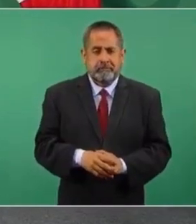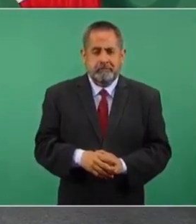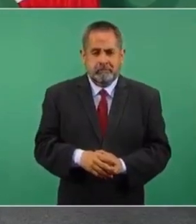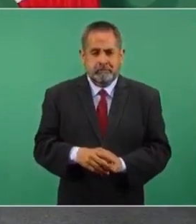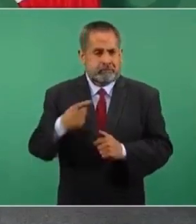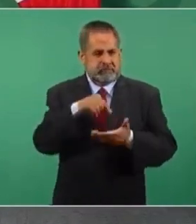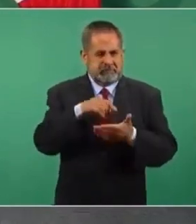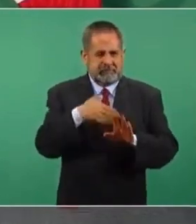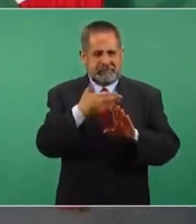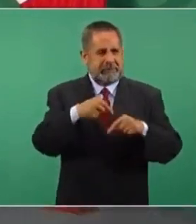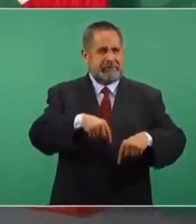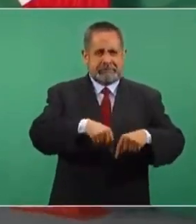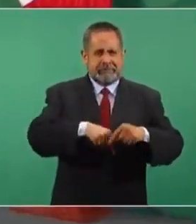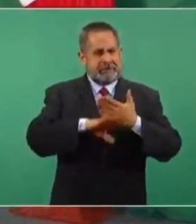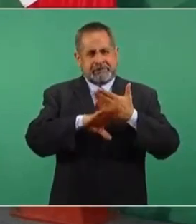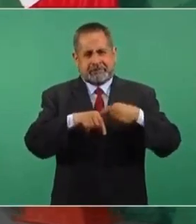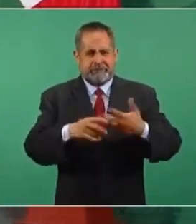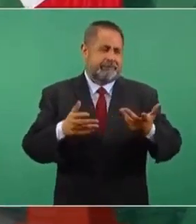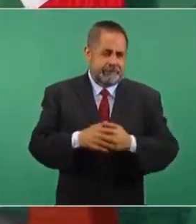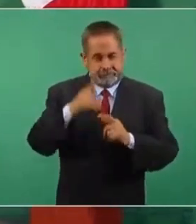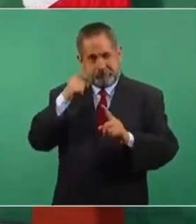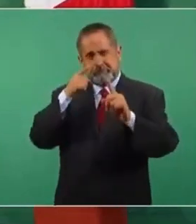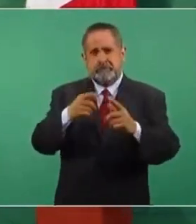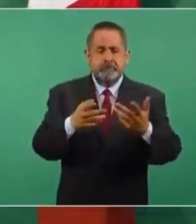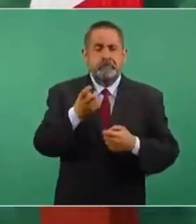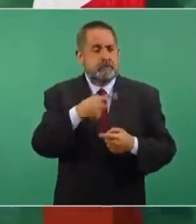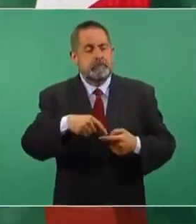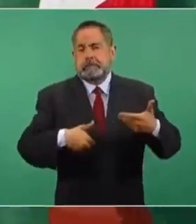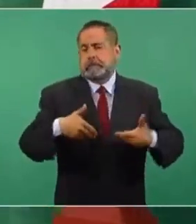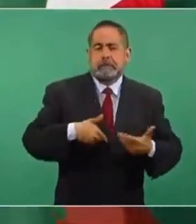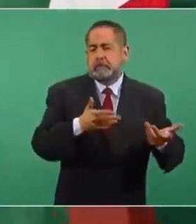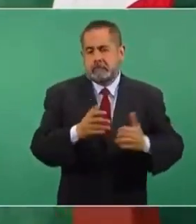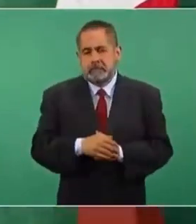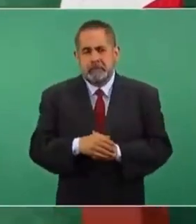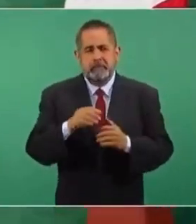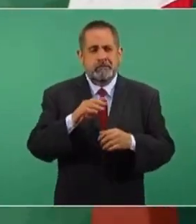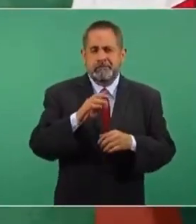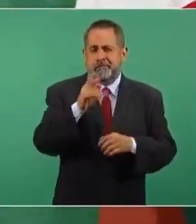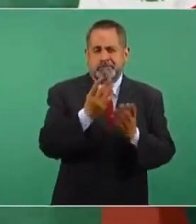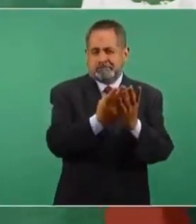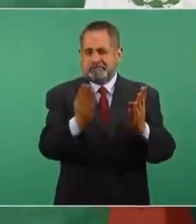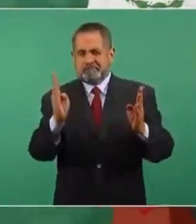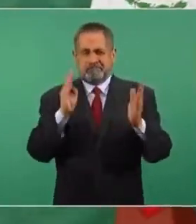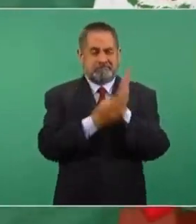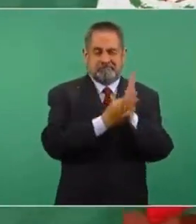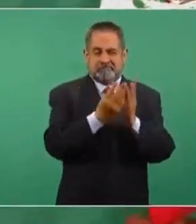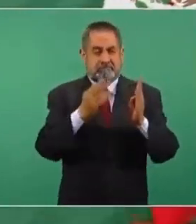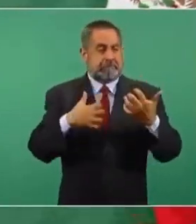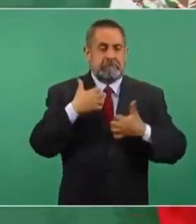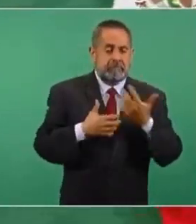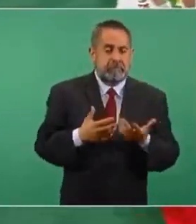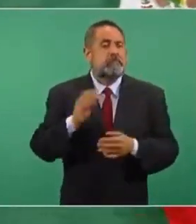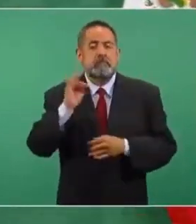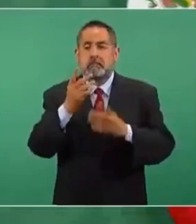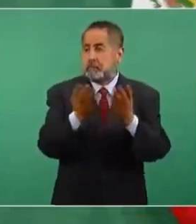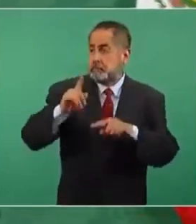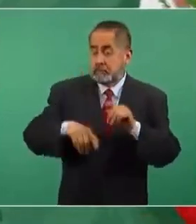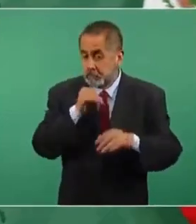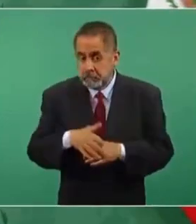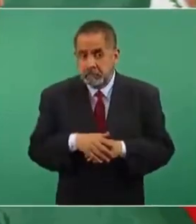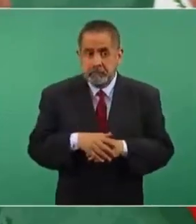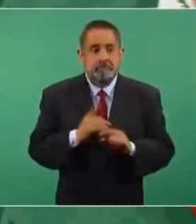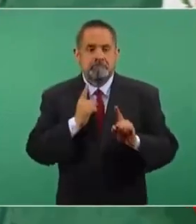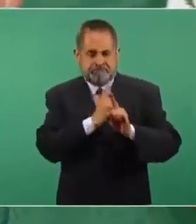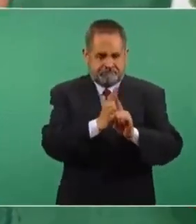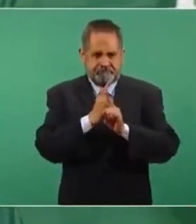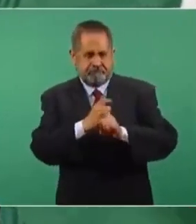Estaban aquí. Y sí, el propósito era, por eso se molestaron también con lo de la valla, porque si no hubiese habido valla, era